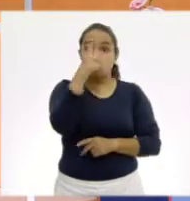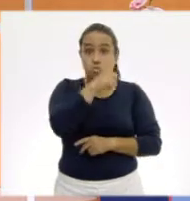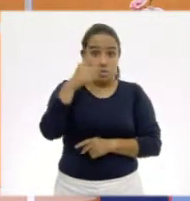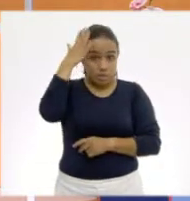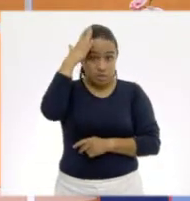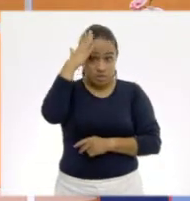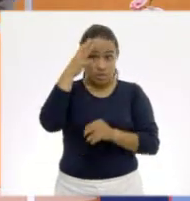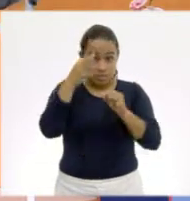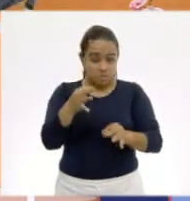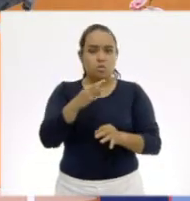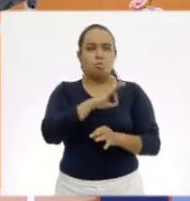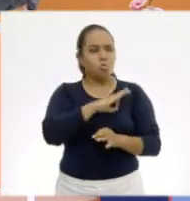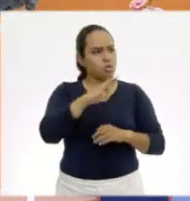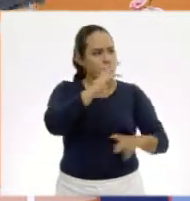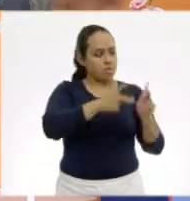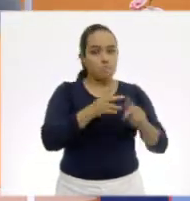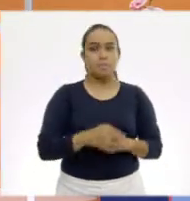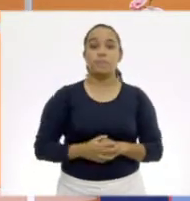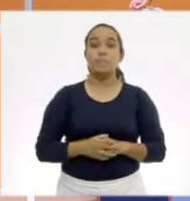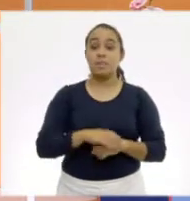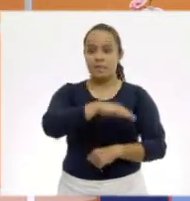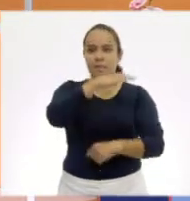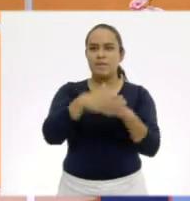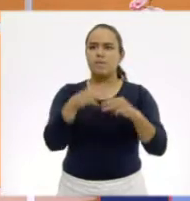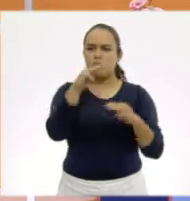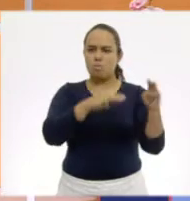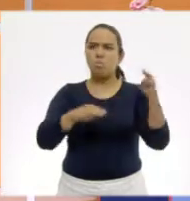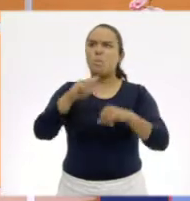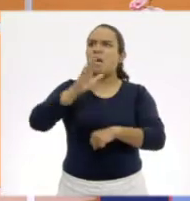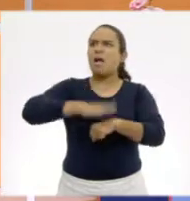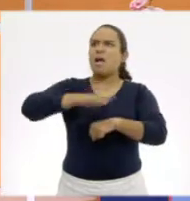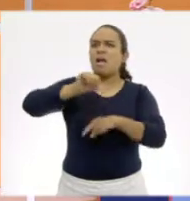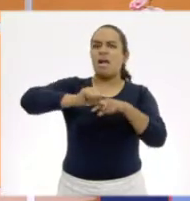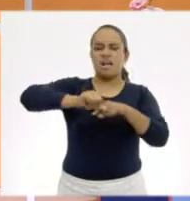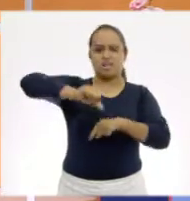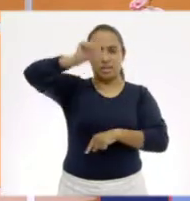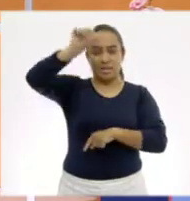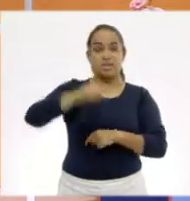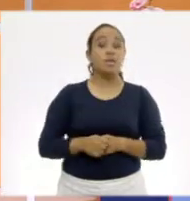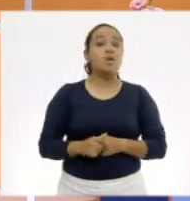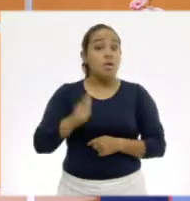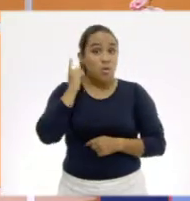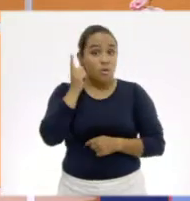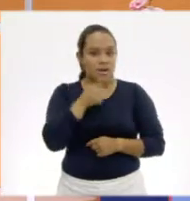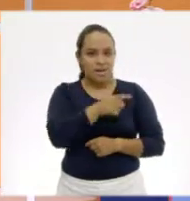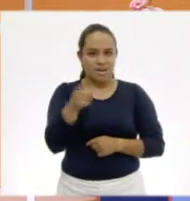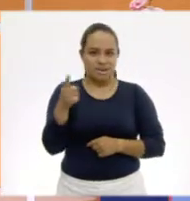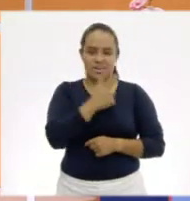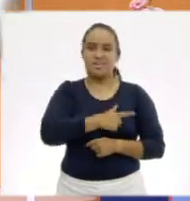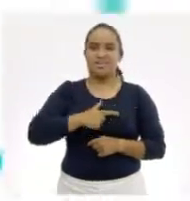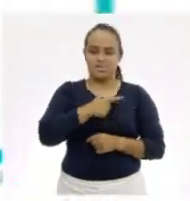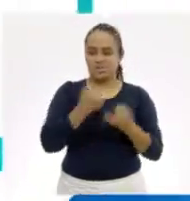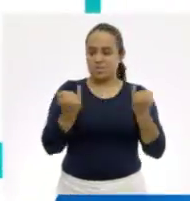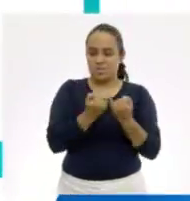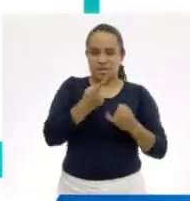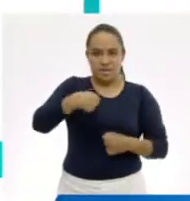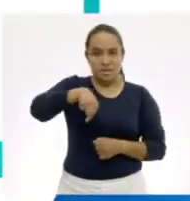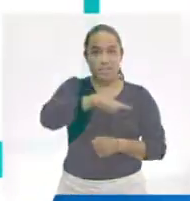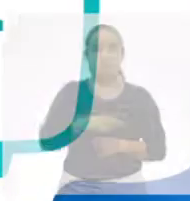lengua materna. Hemos terminado con las montañas más altas. Espero lo hayan disfrutado tanto como nosotros.